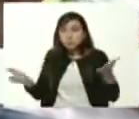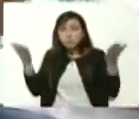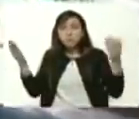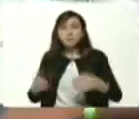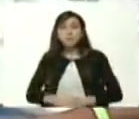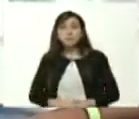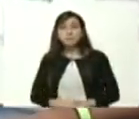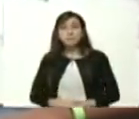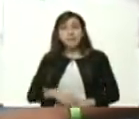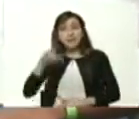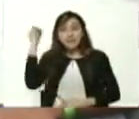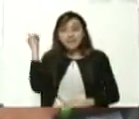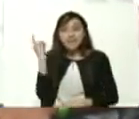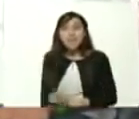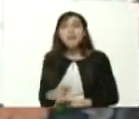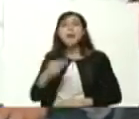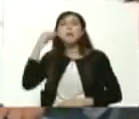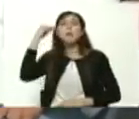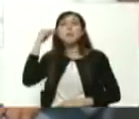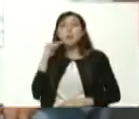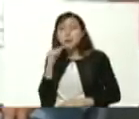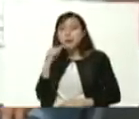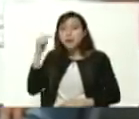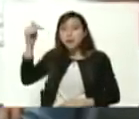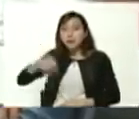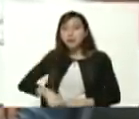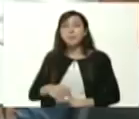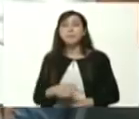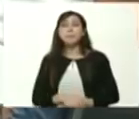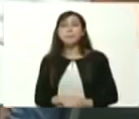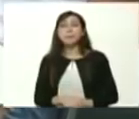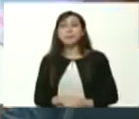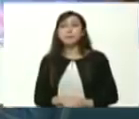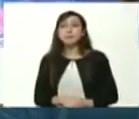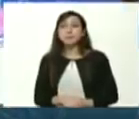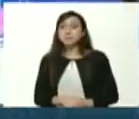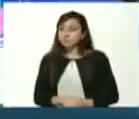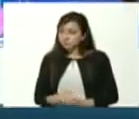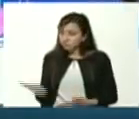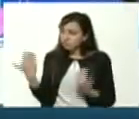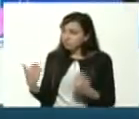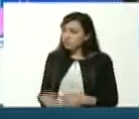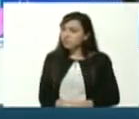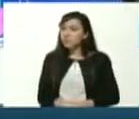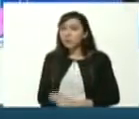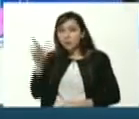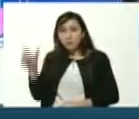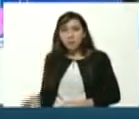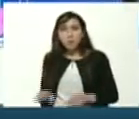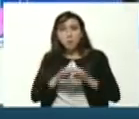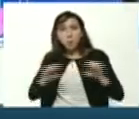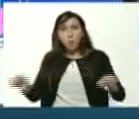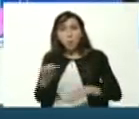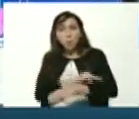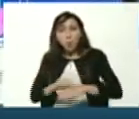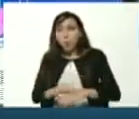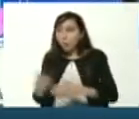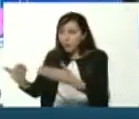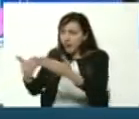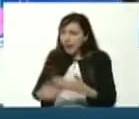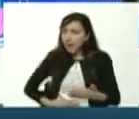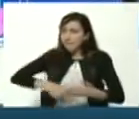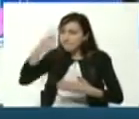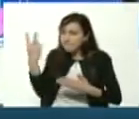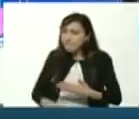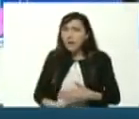es un deber bolivariano es un deber en Bolívar montate en eso piñate y me presentan un plan viene